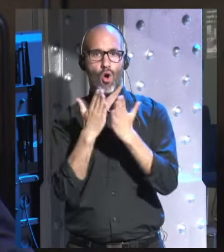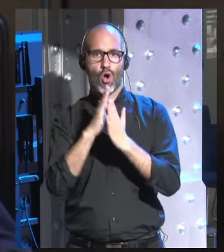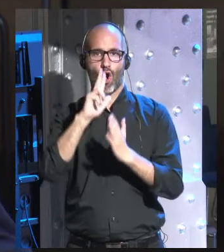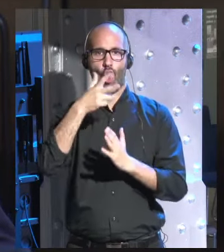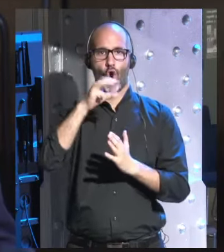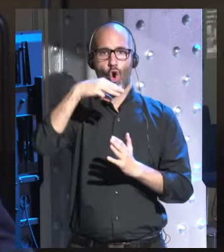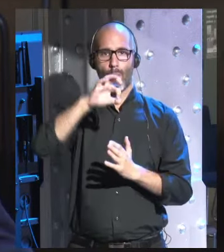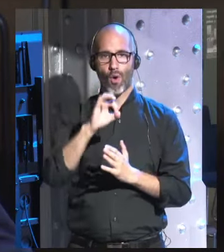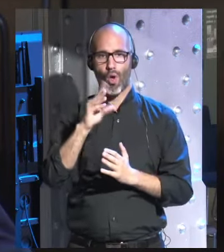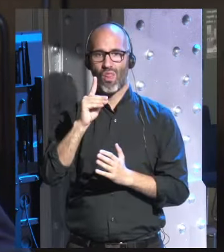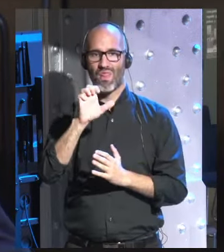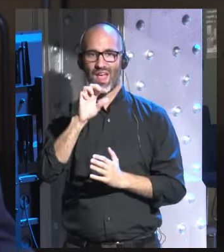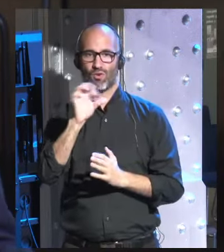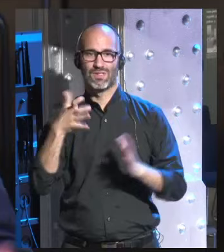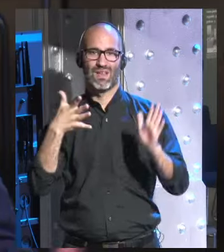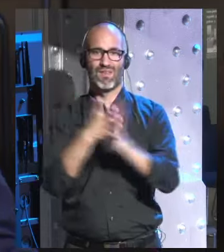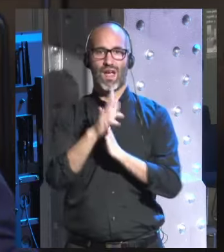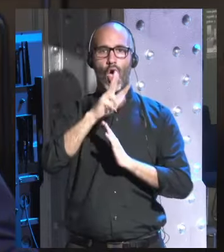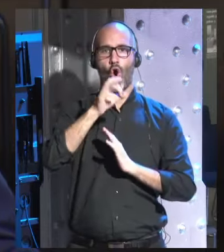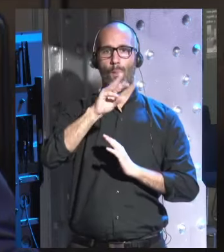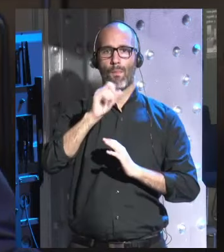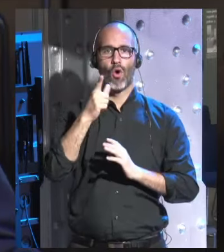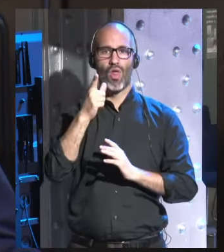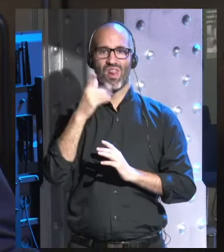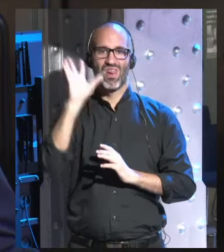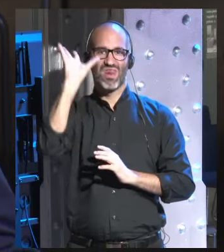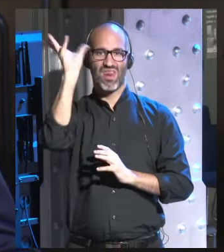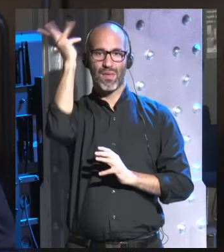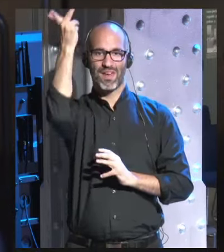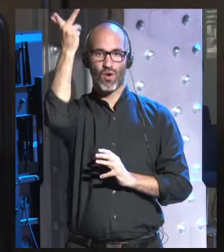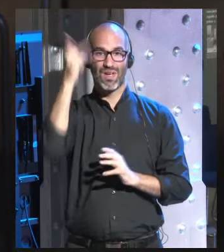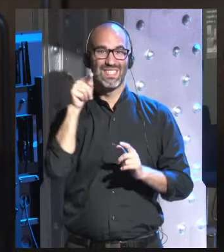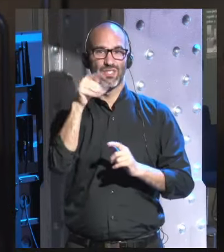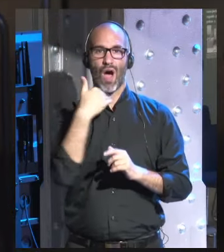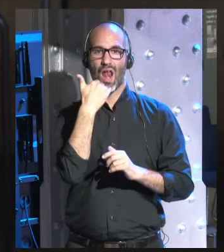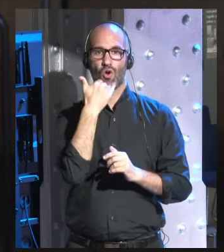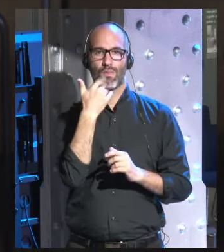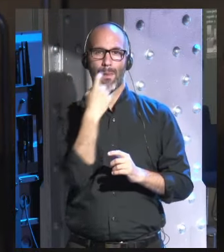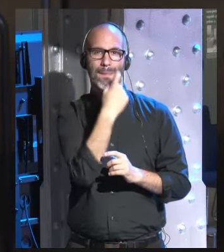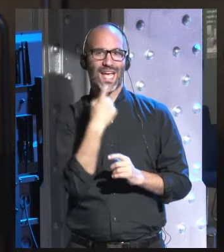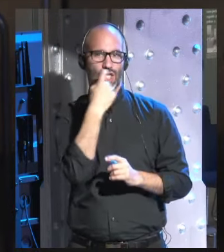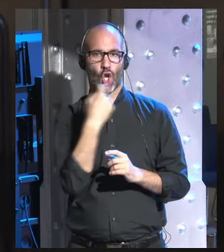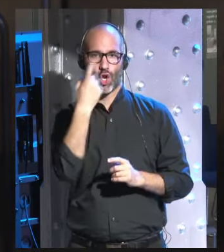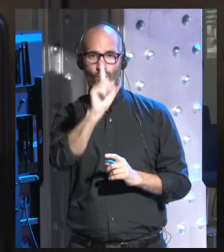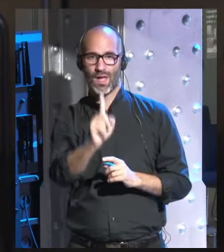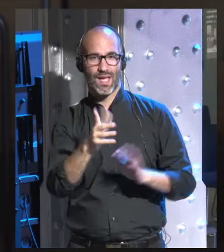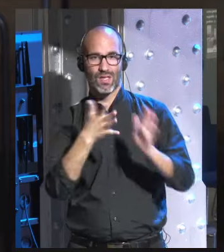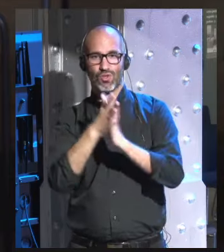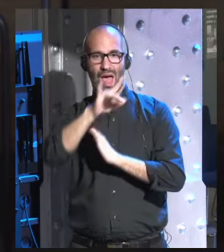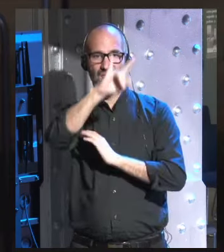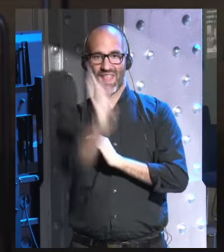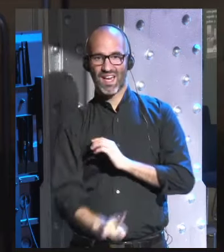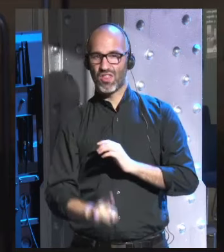homo divino esto no es una metáfora mitológica es una descripción